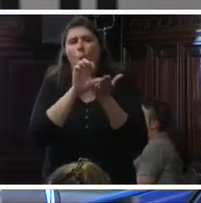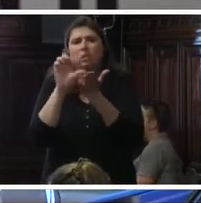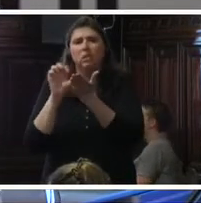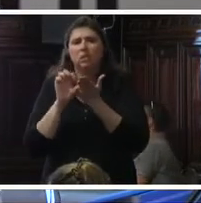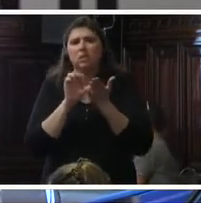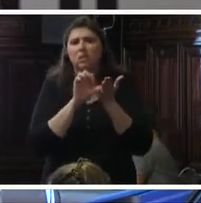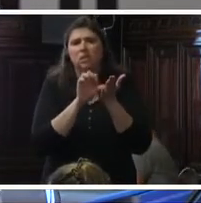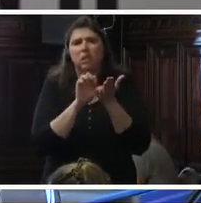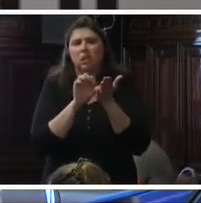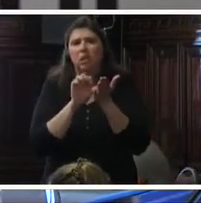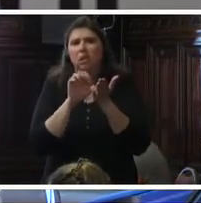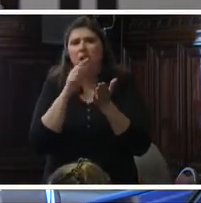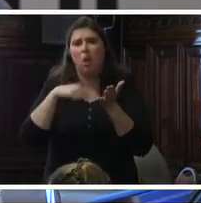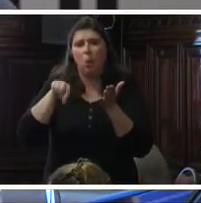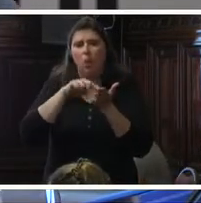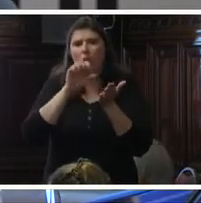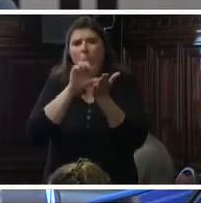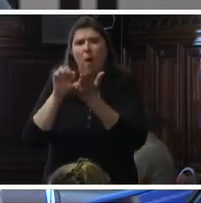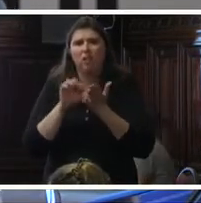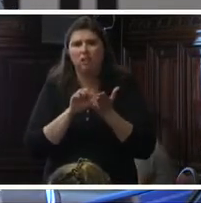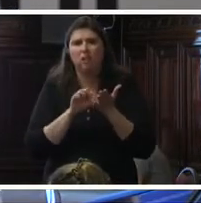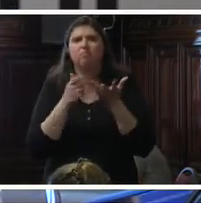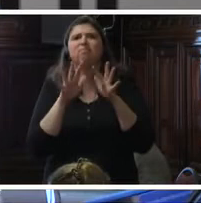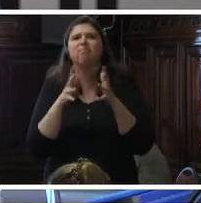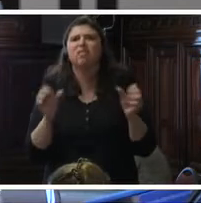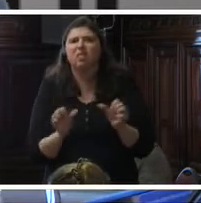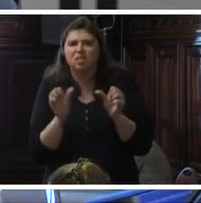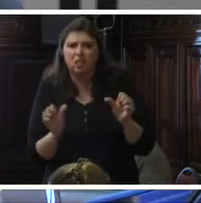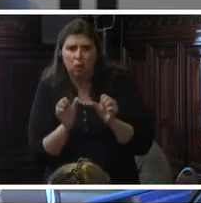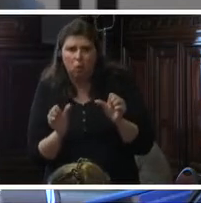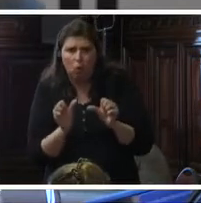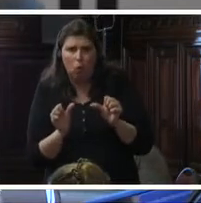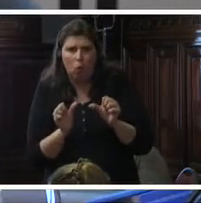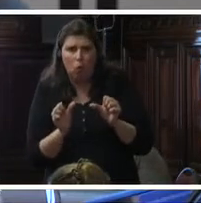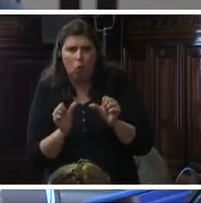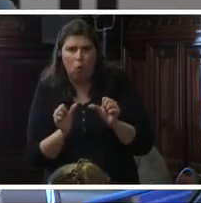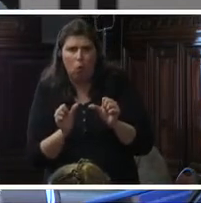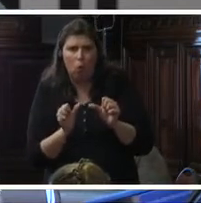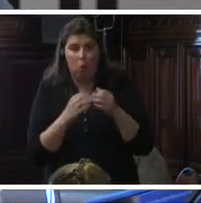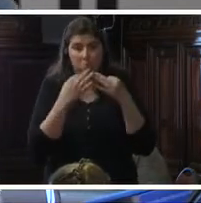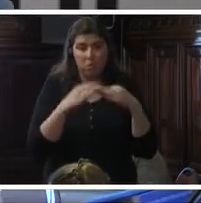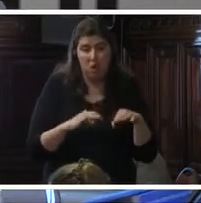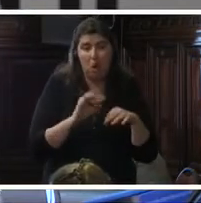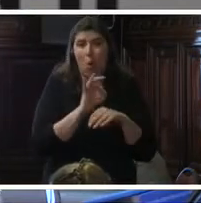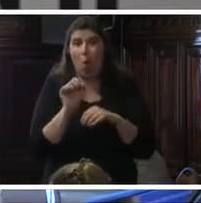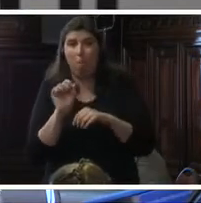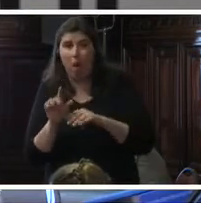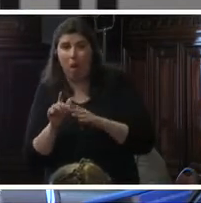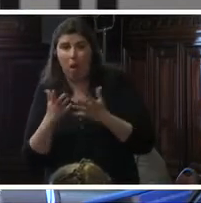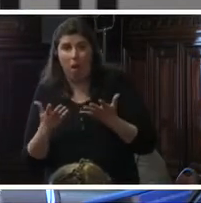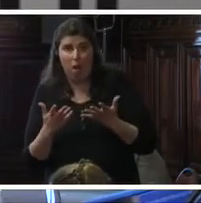países. Y en verdad lo que ustedes han planteado